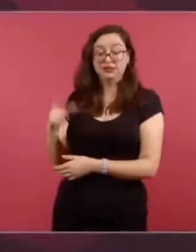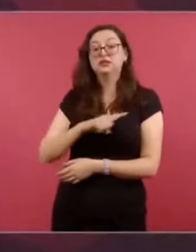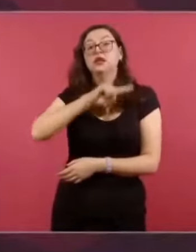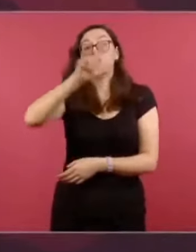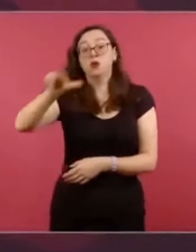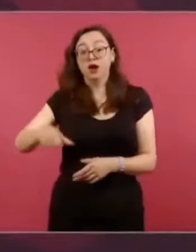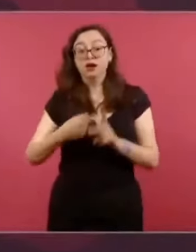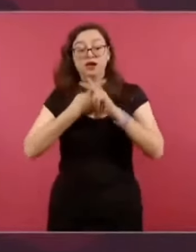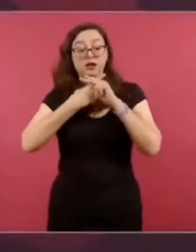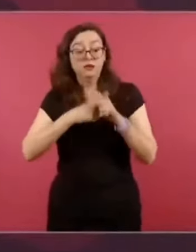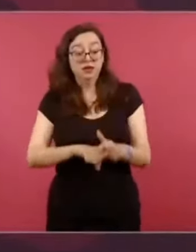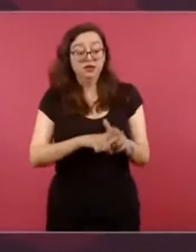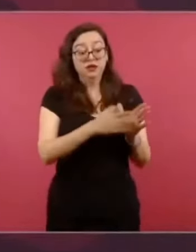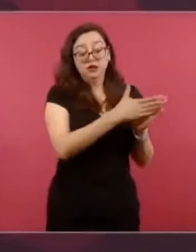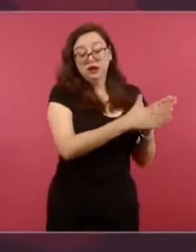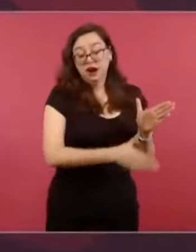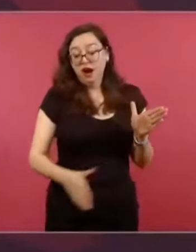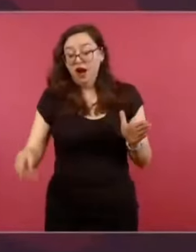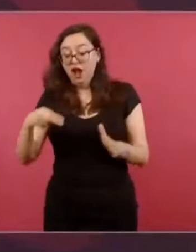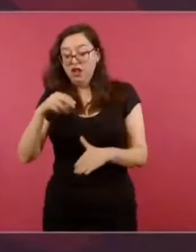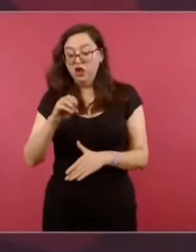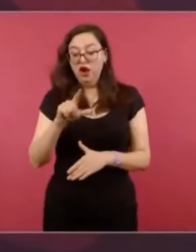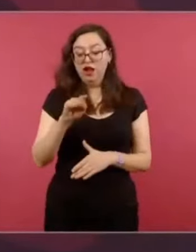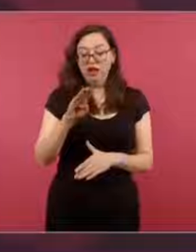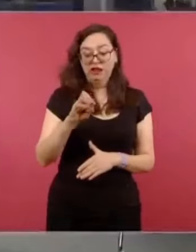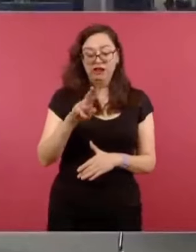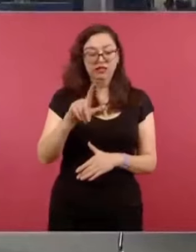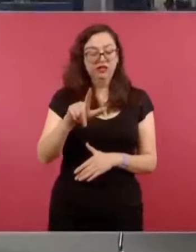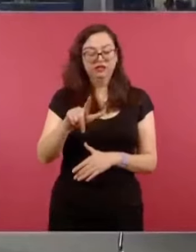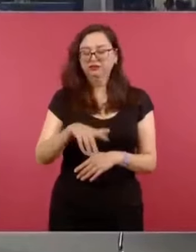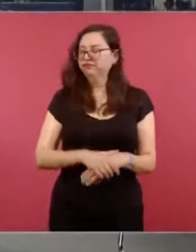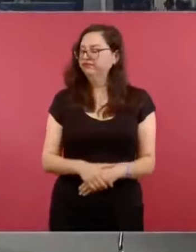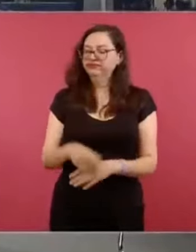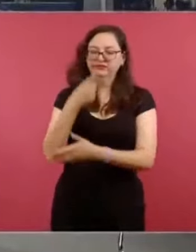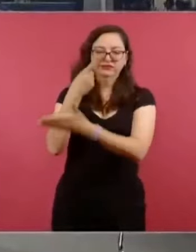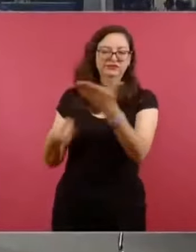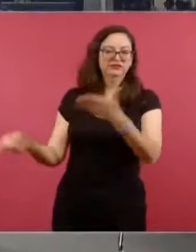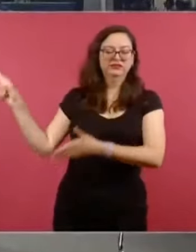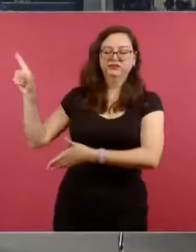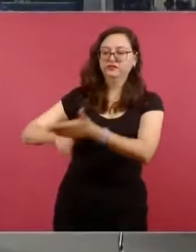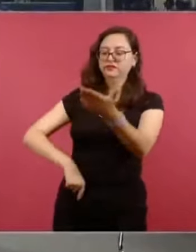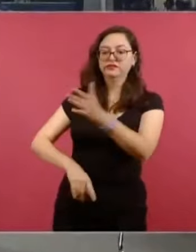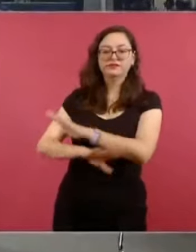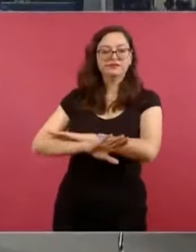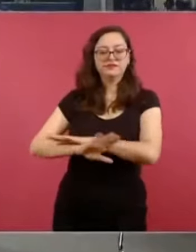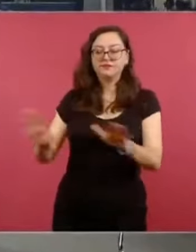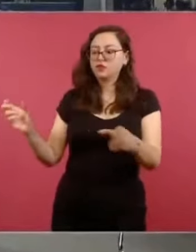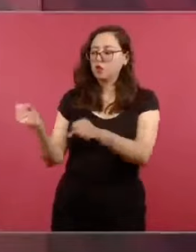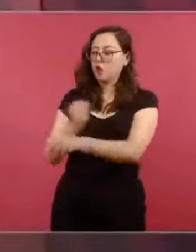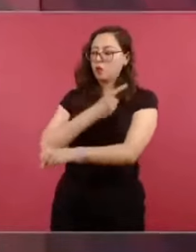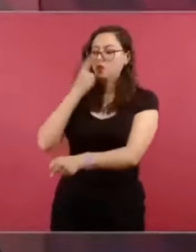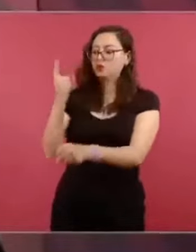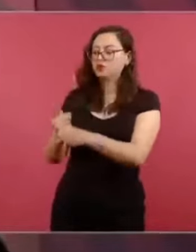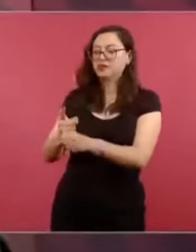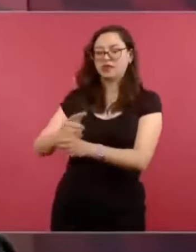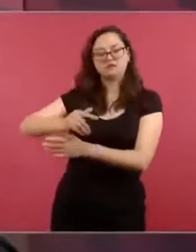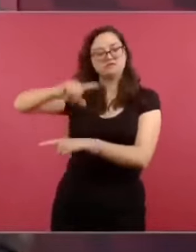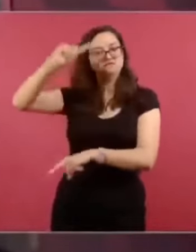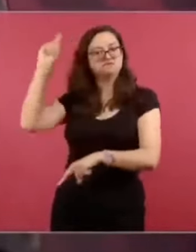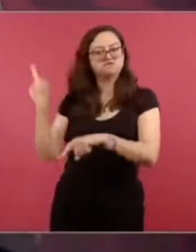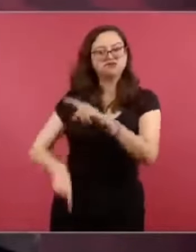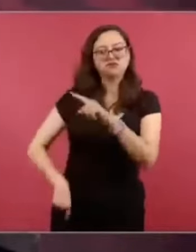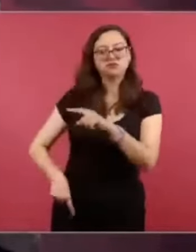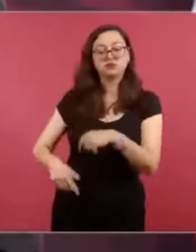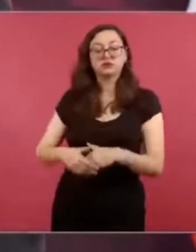la movilidad social y nada más dejaron dos opciones,